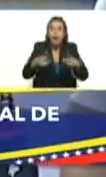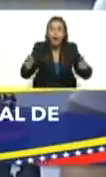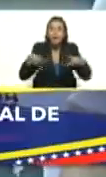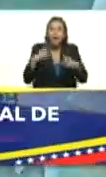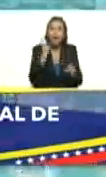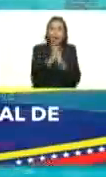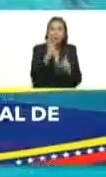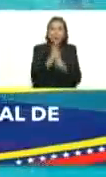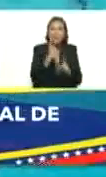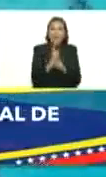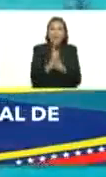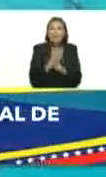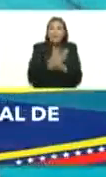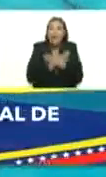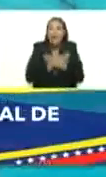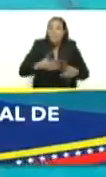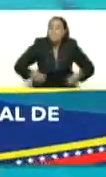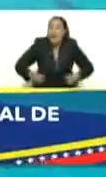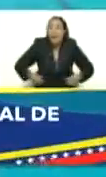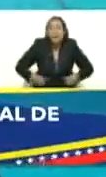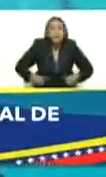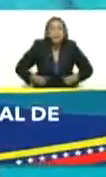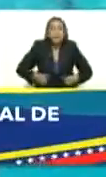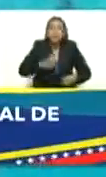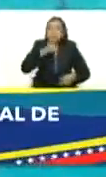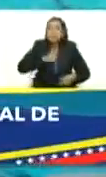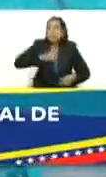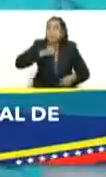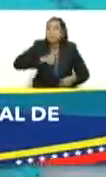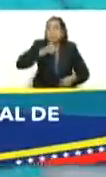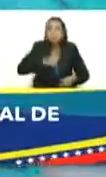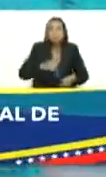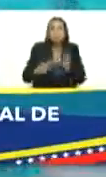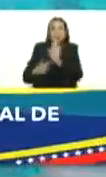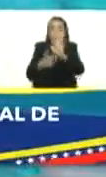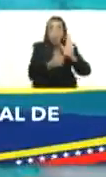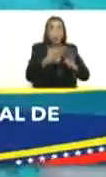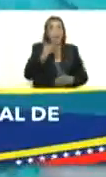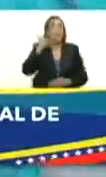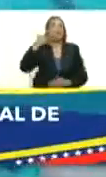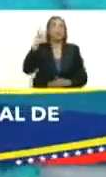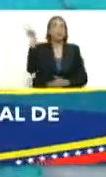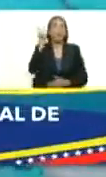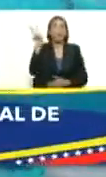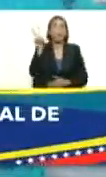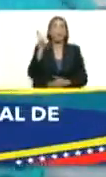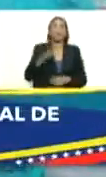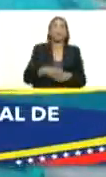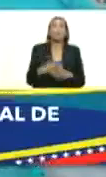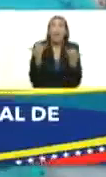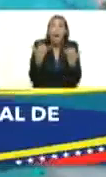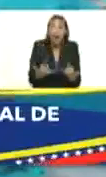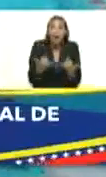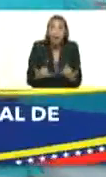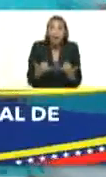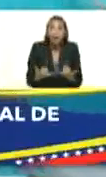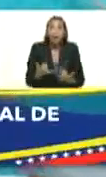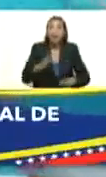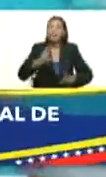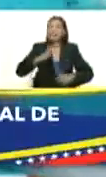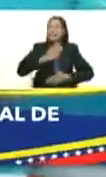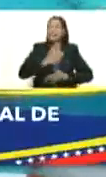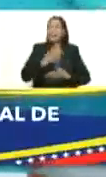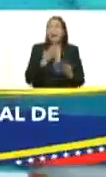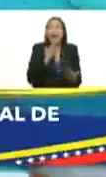competencia poner el corazón dar lo máximo para eso representar siempre a la universidad y a los deportes subacuáticos ahorita estamos tremendamente